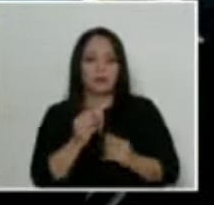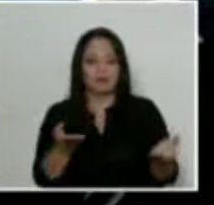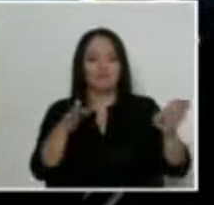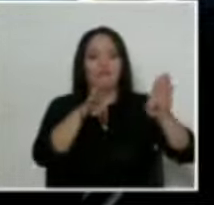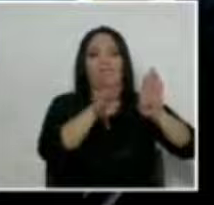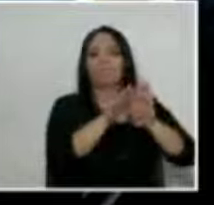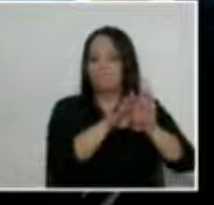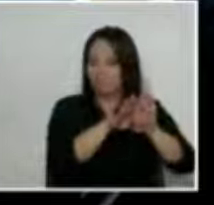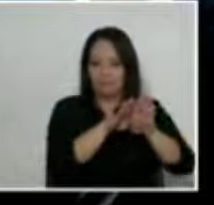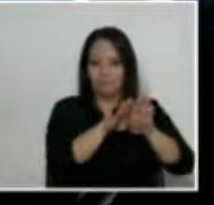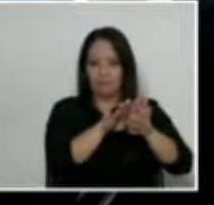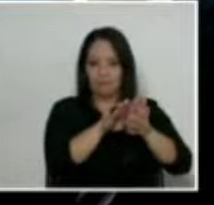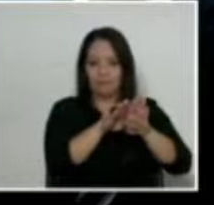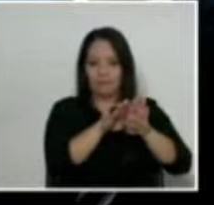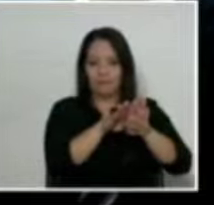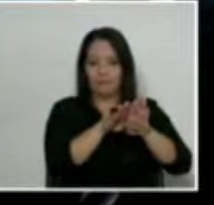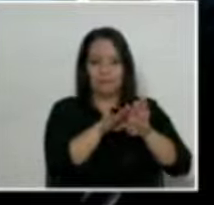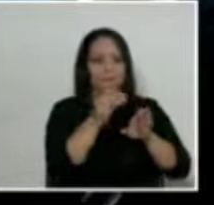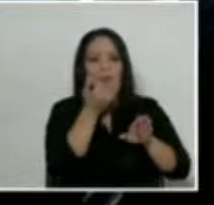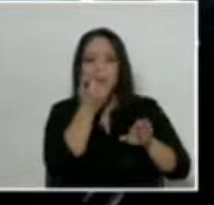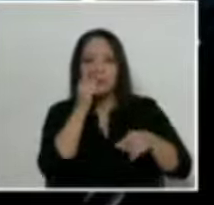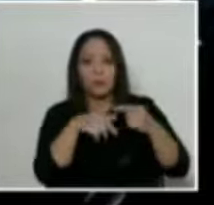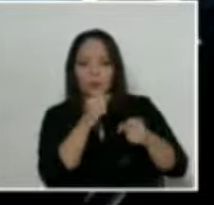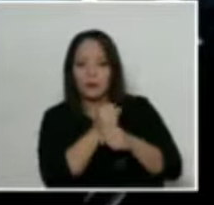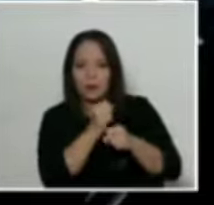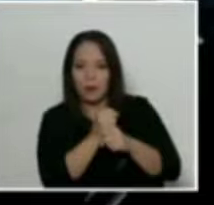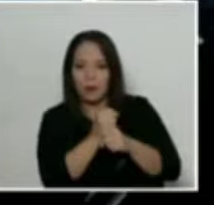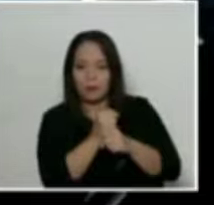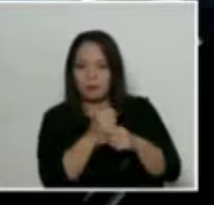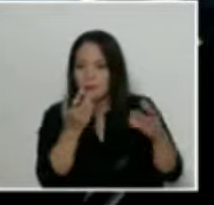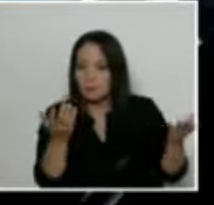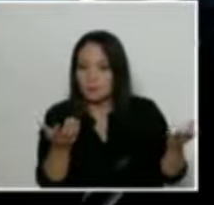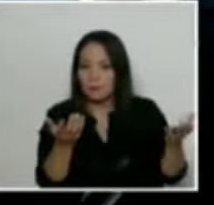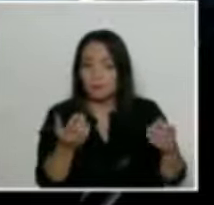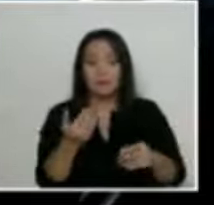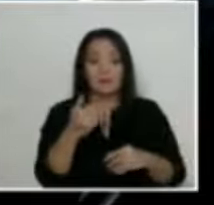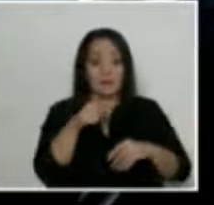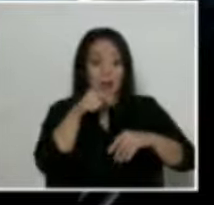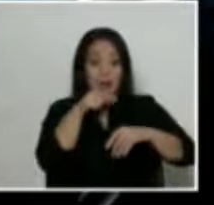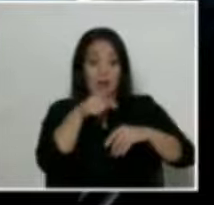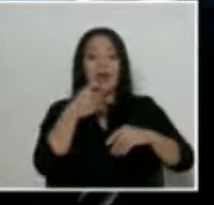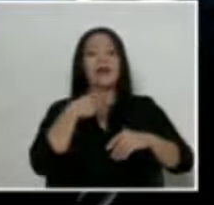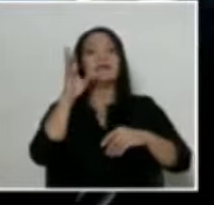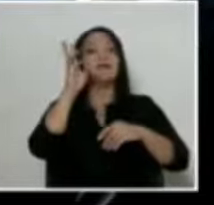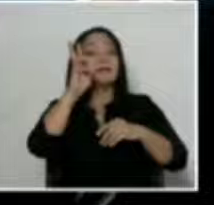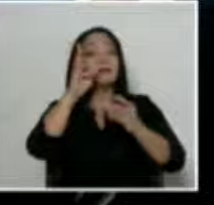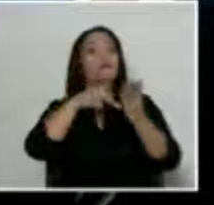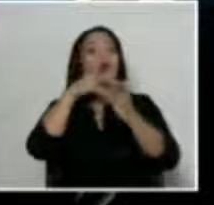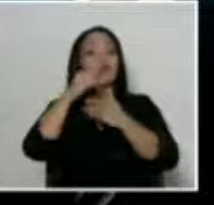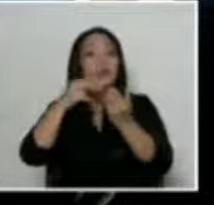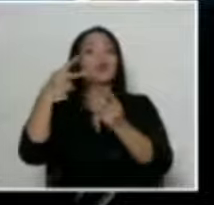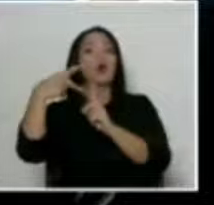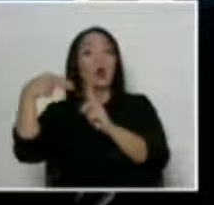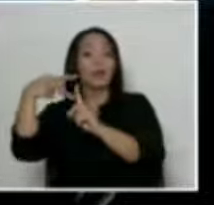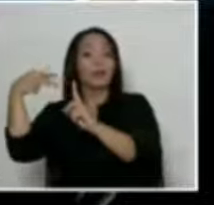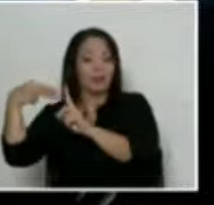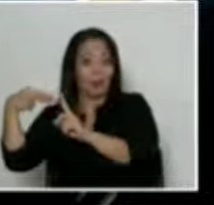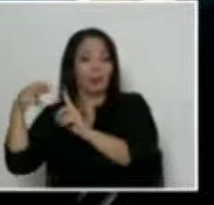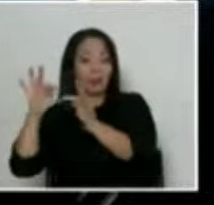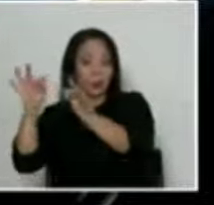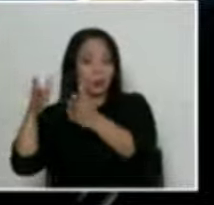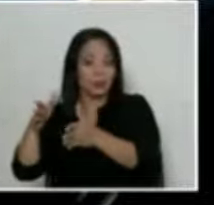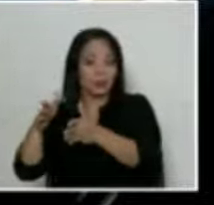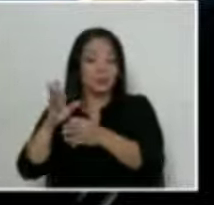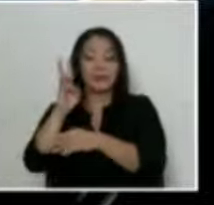operar. Cierra, en otras palabras. Hay seis proyectos hoteleros en estos momentos con una inversión de 600